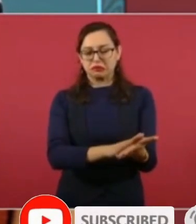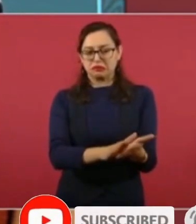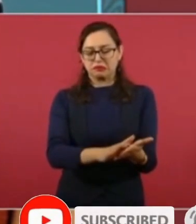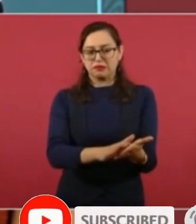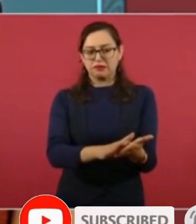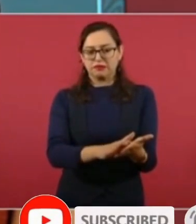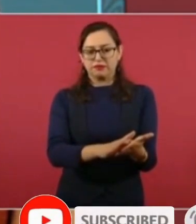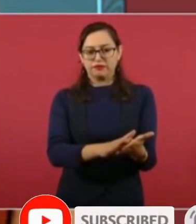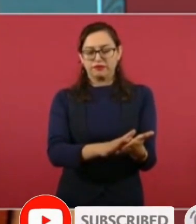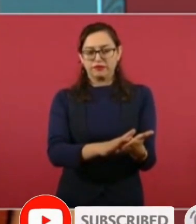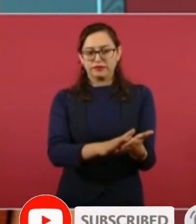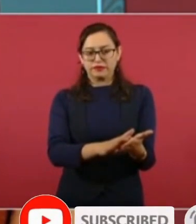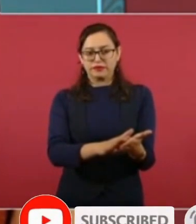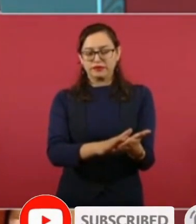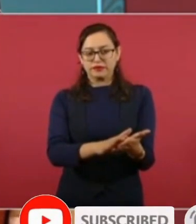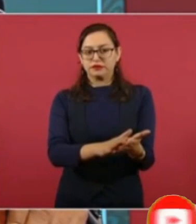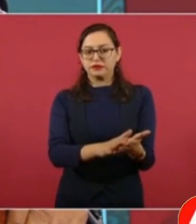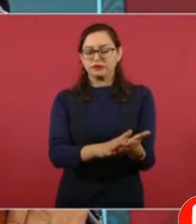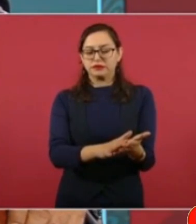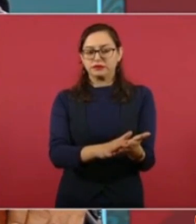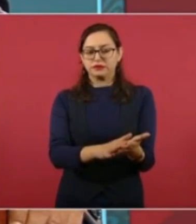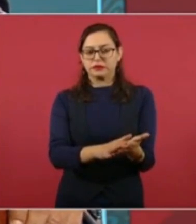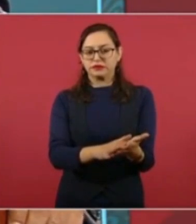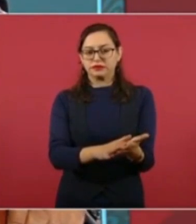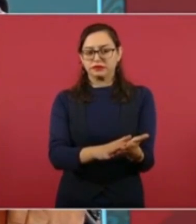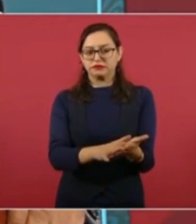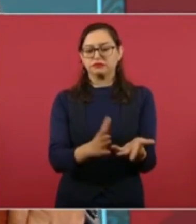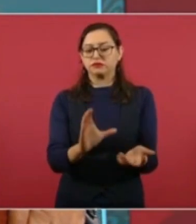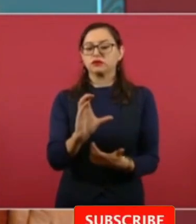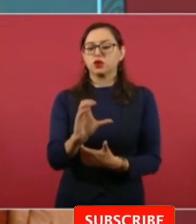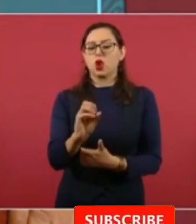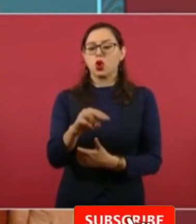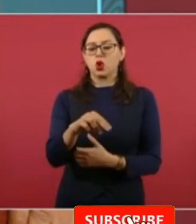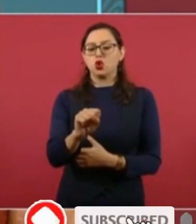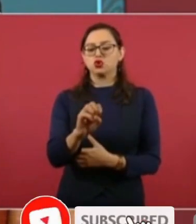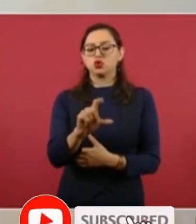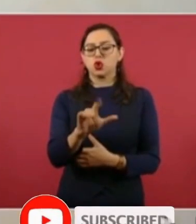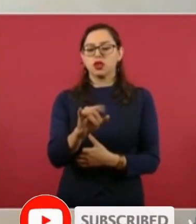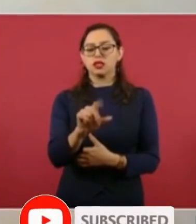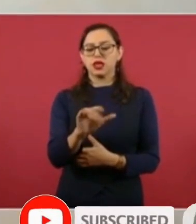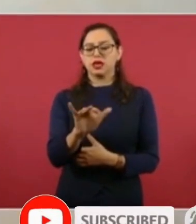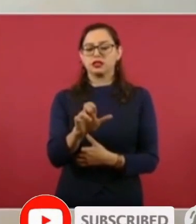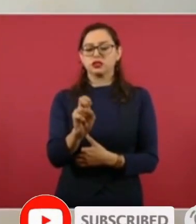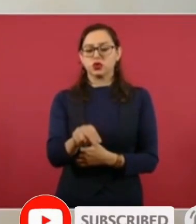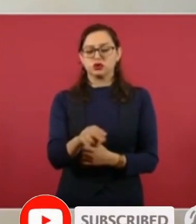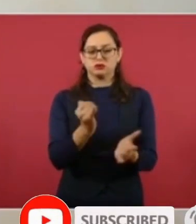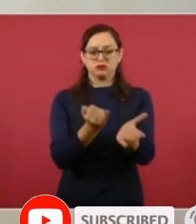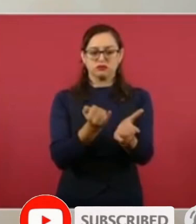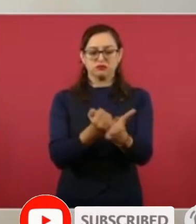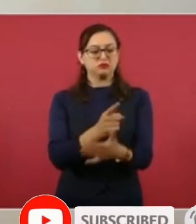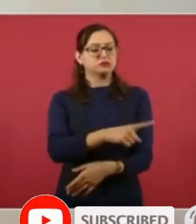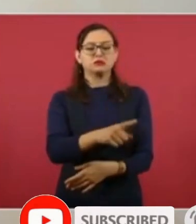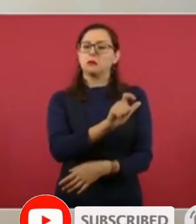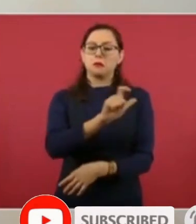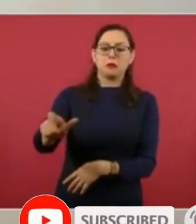la consolidación fiscal donde al final no